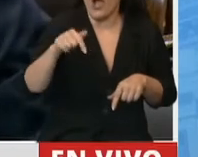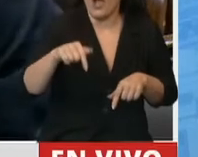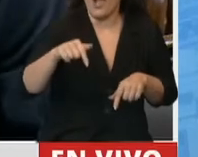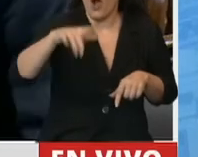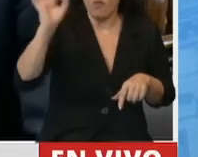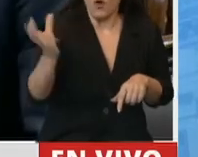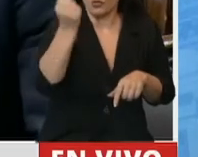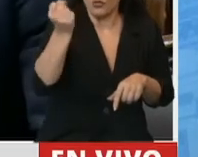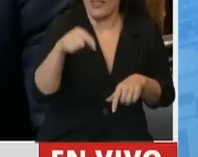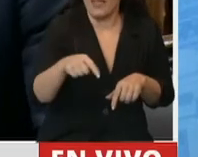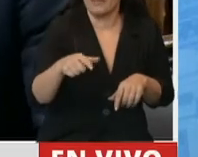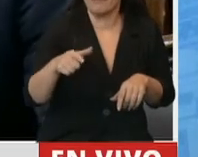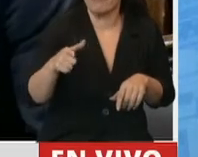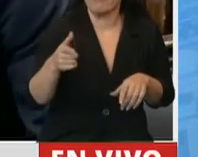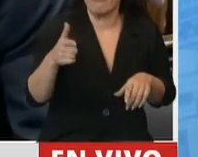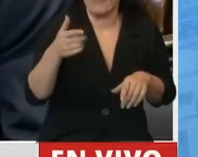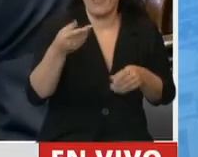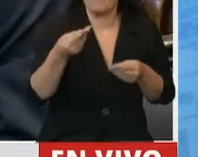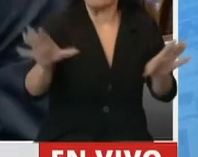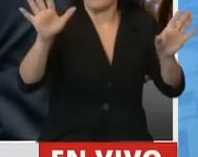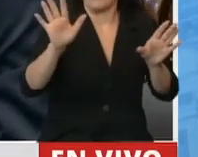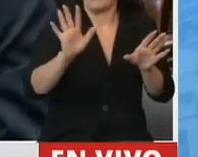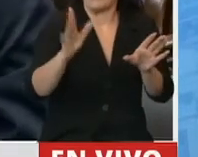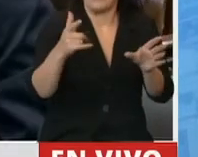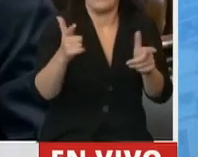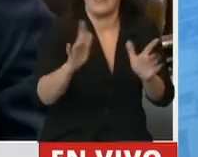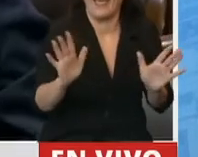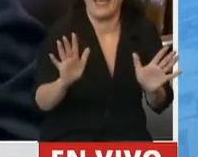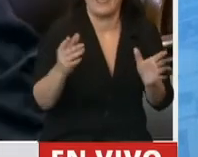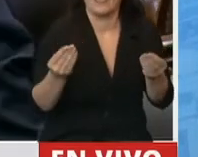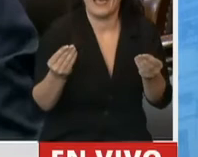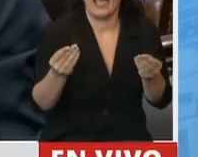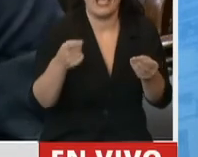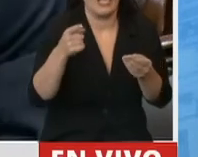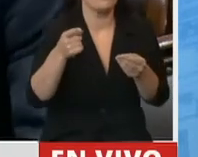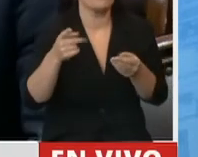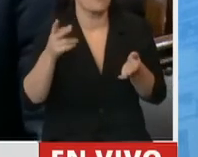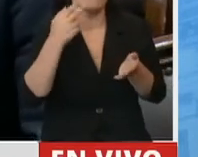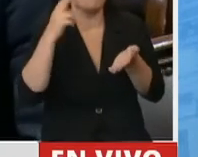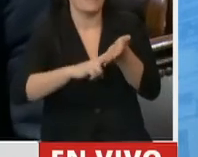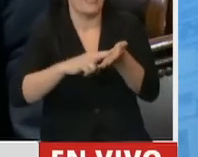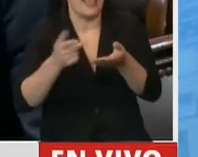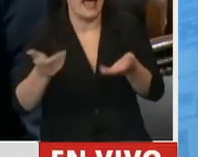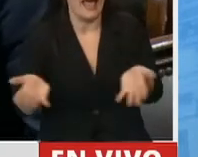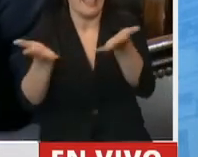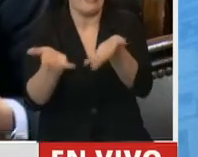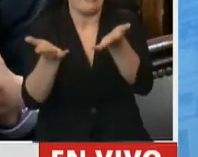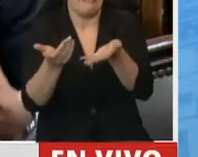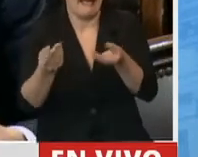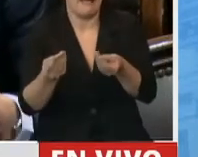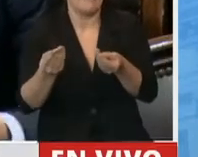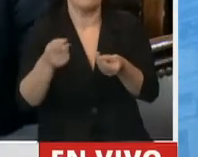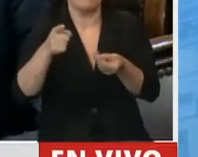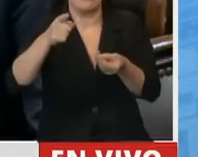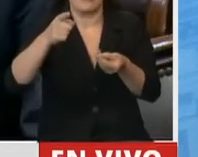oportunidad, era la oportunidad de establecer incentivos fiscales, señor presidente, para acceder a la